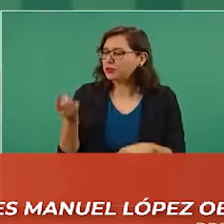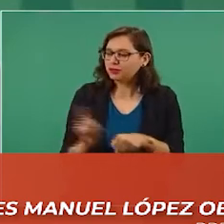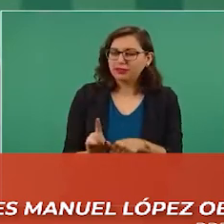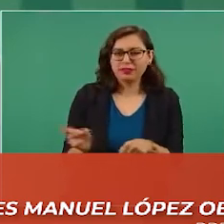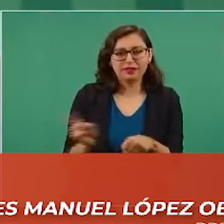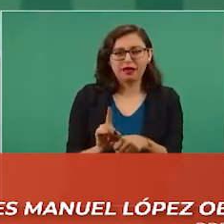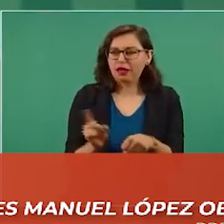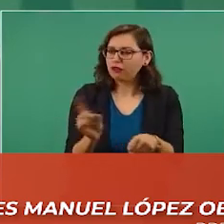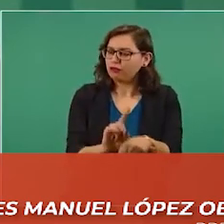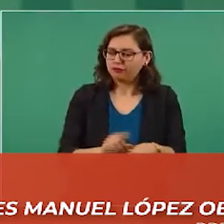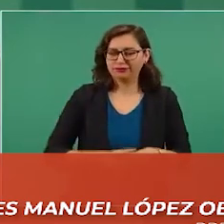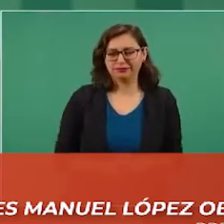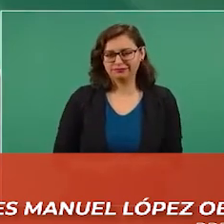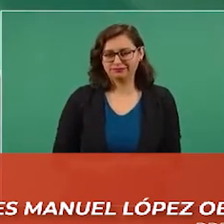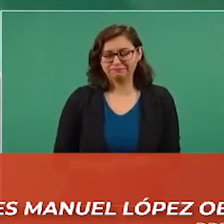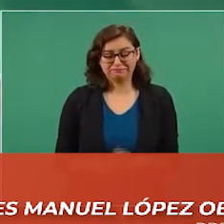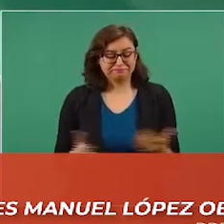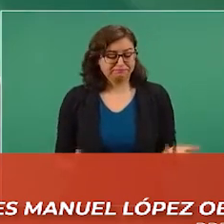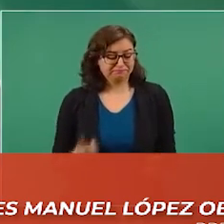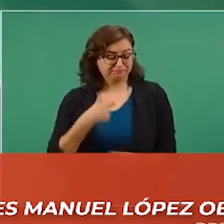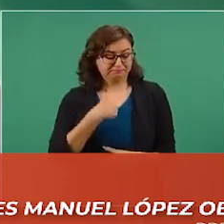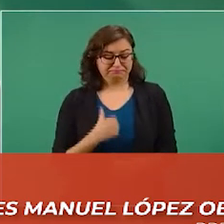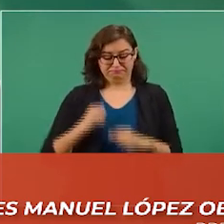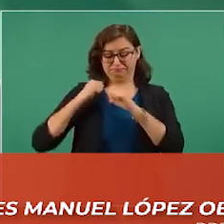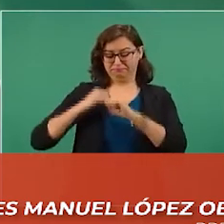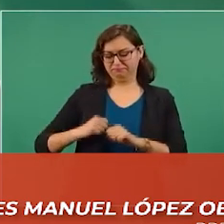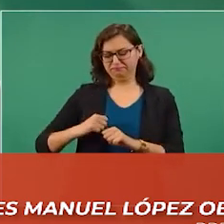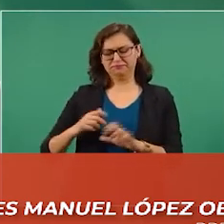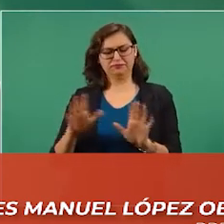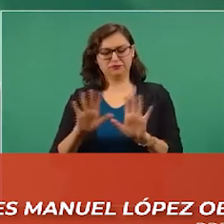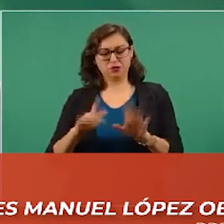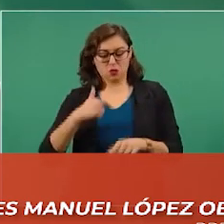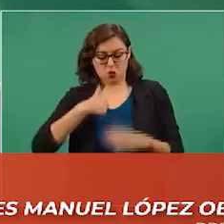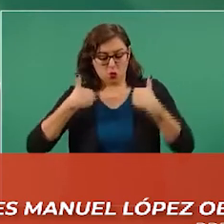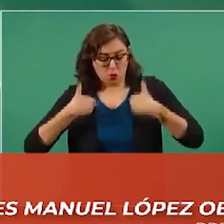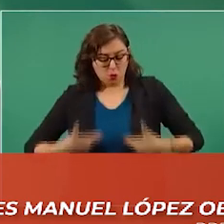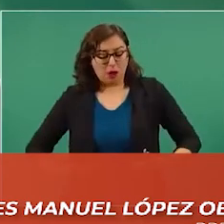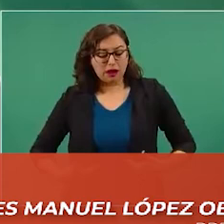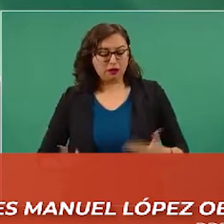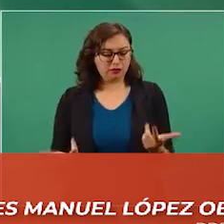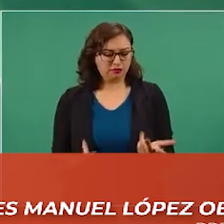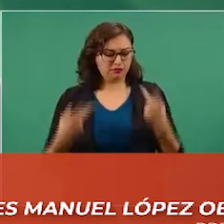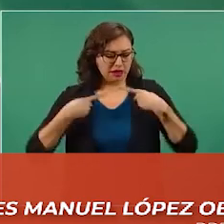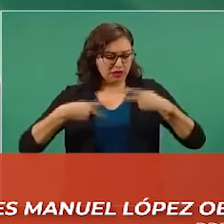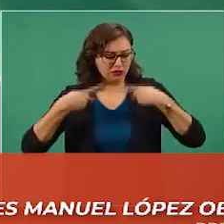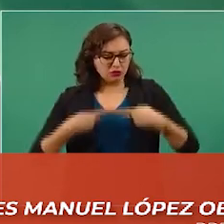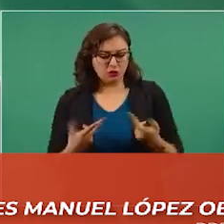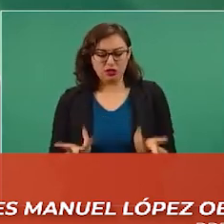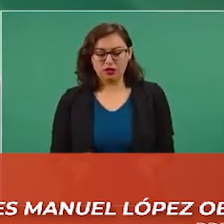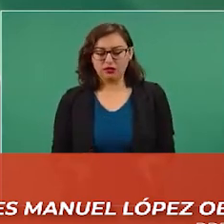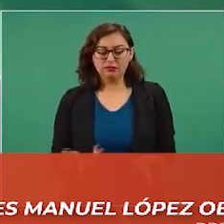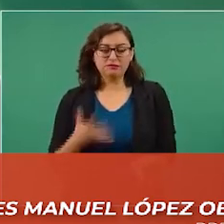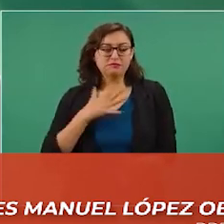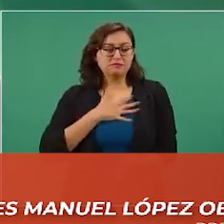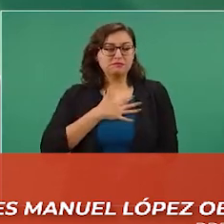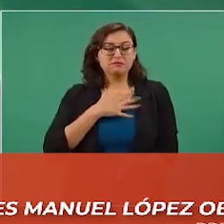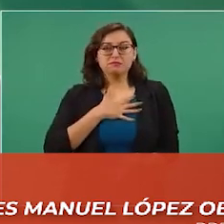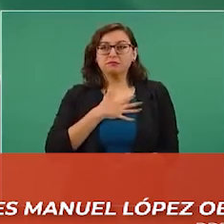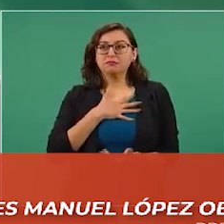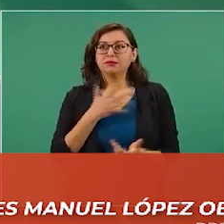persona, yo deseo que nadie sufra.